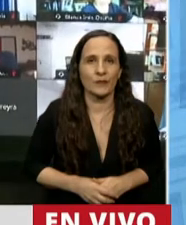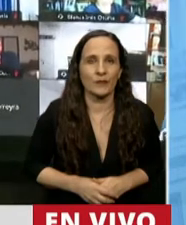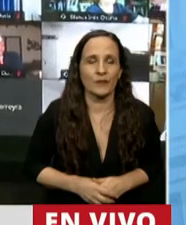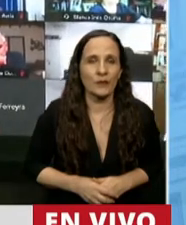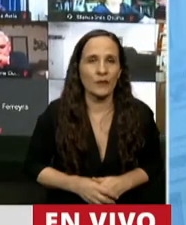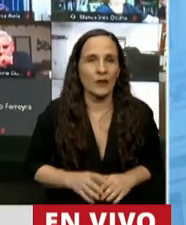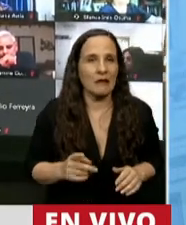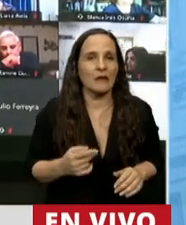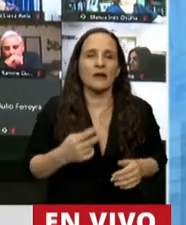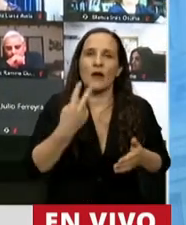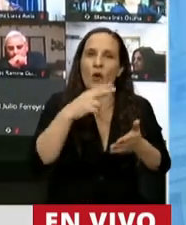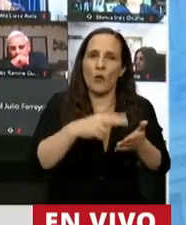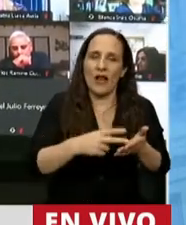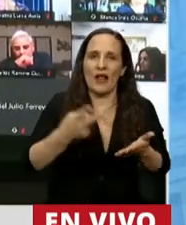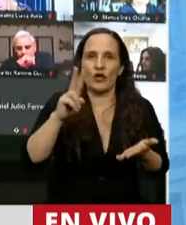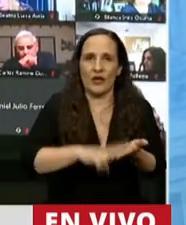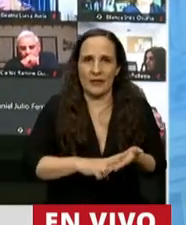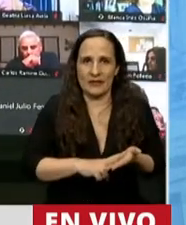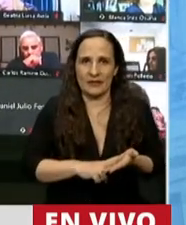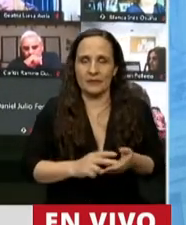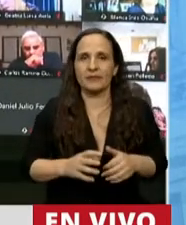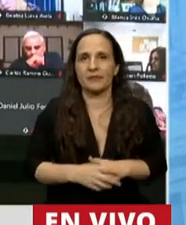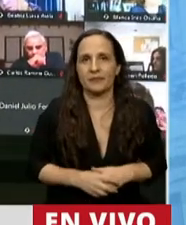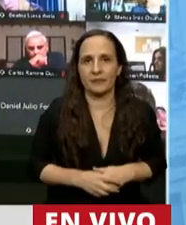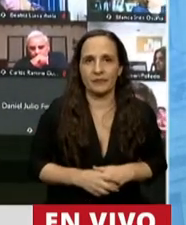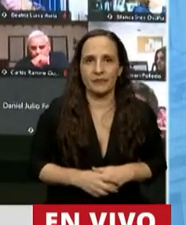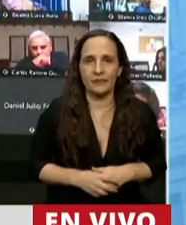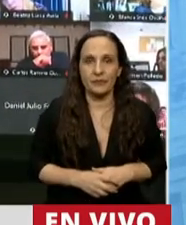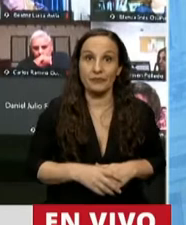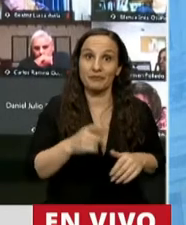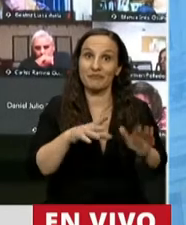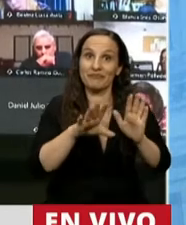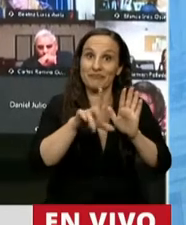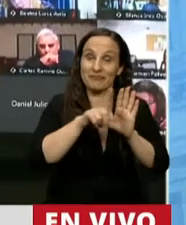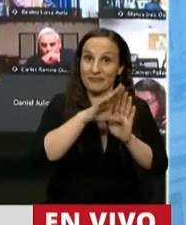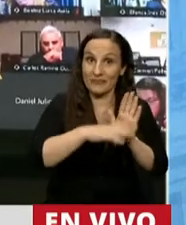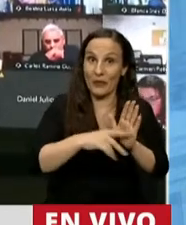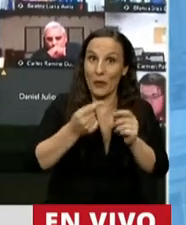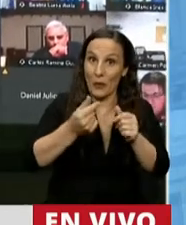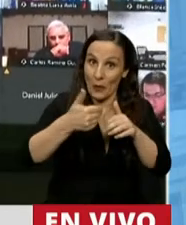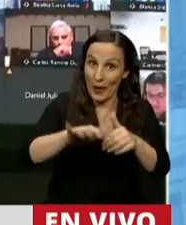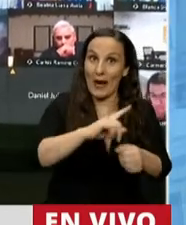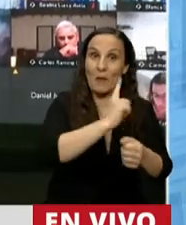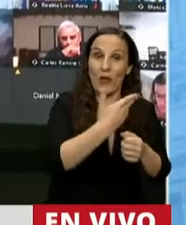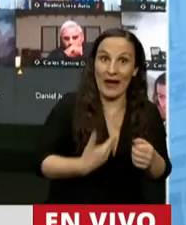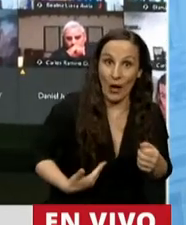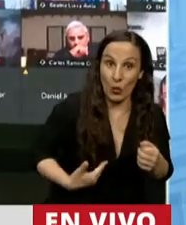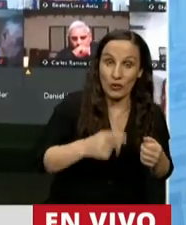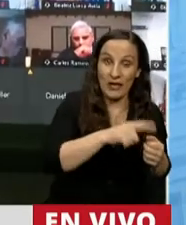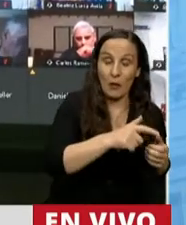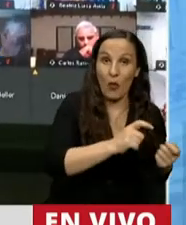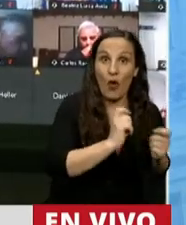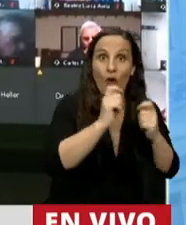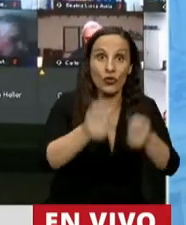Lo voy a leer de nuevo, presidente. A partir de la entrada en vigencia de la presente, el Poder Ejecutivo Nacional transferirá